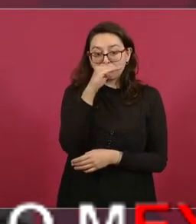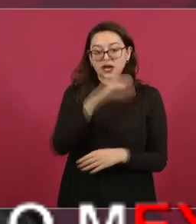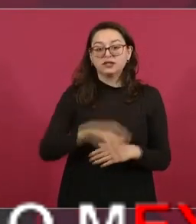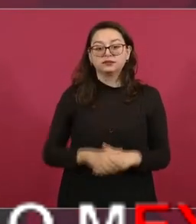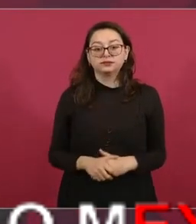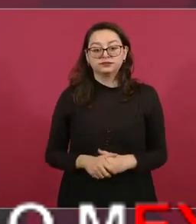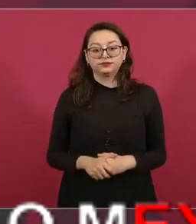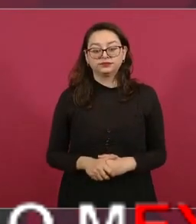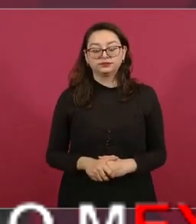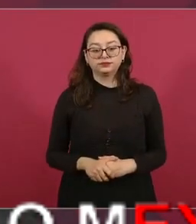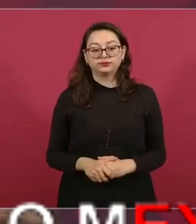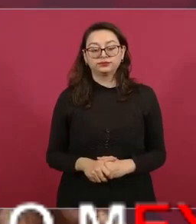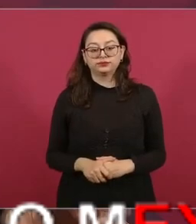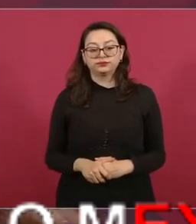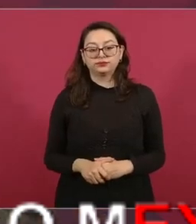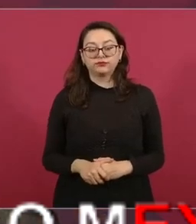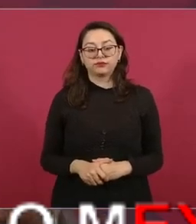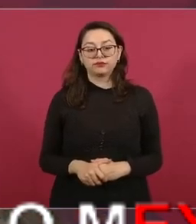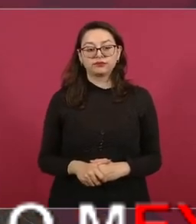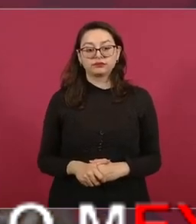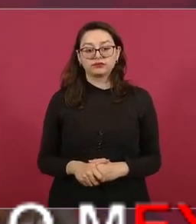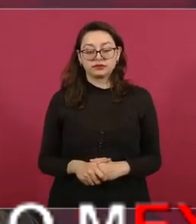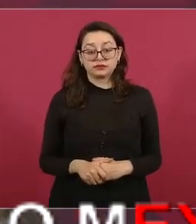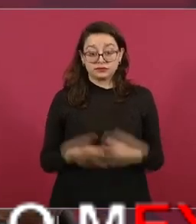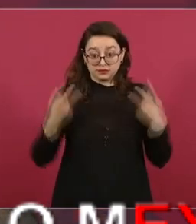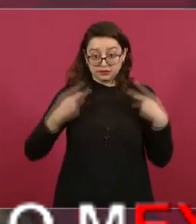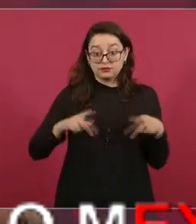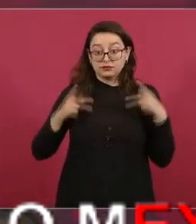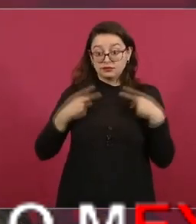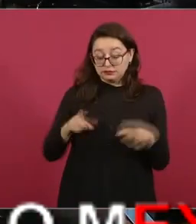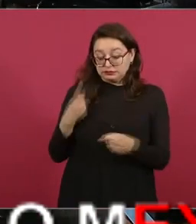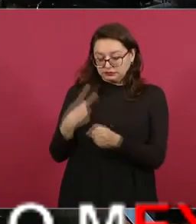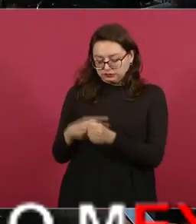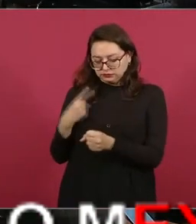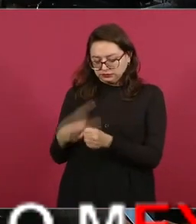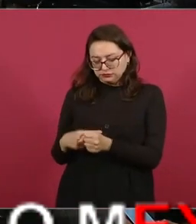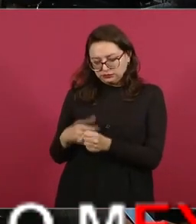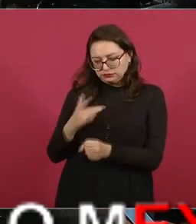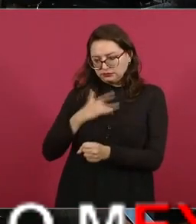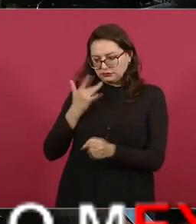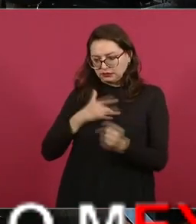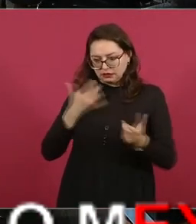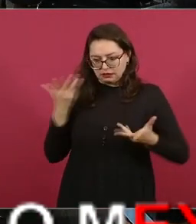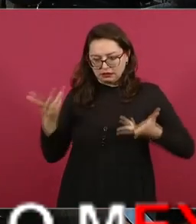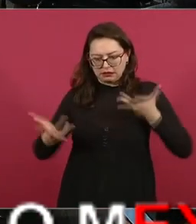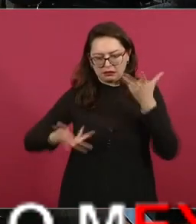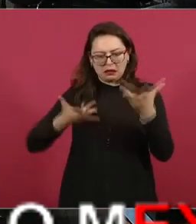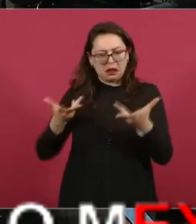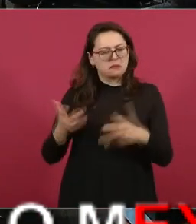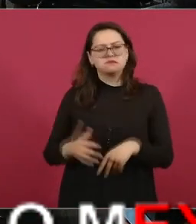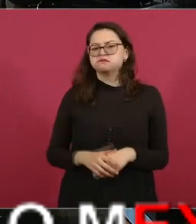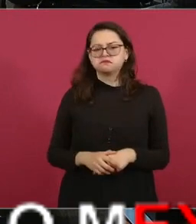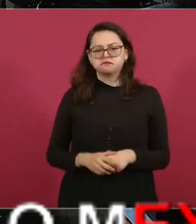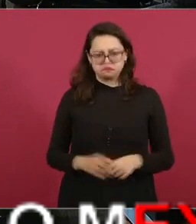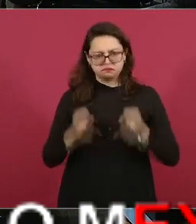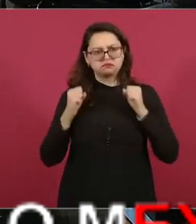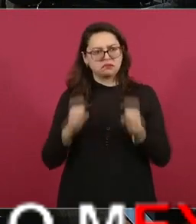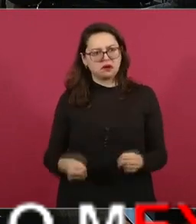que el que se enferme sepa que va a tener una cama